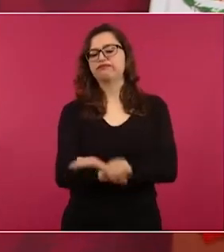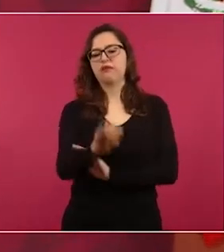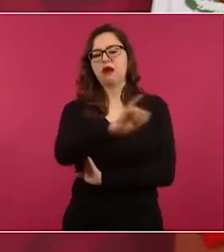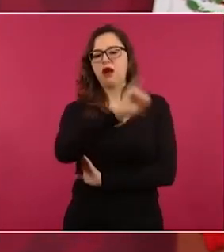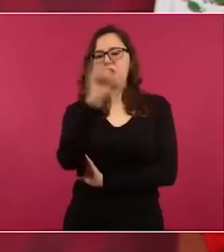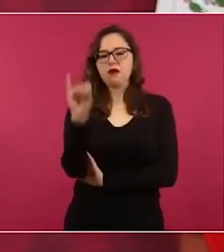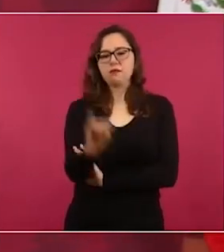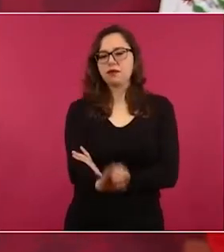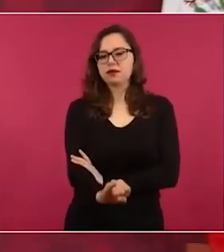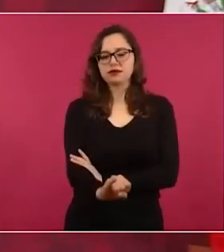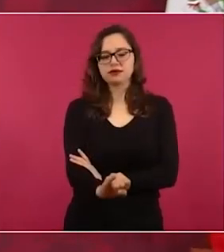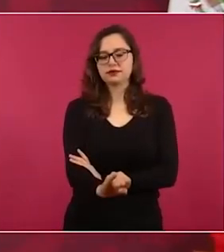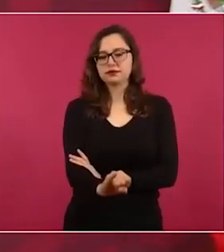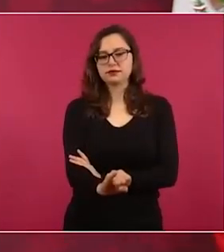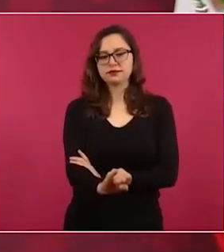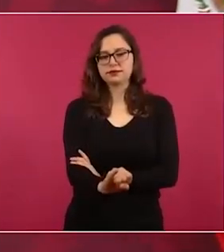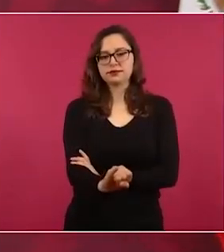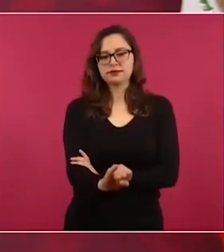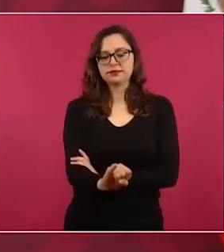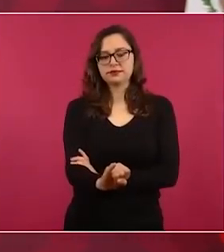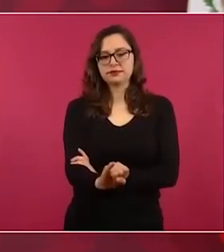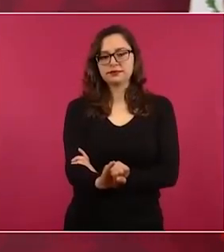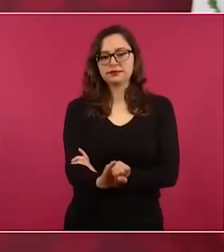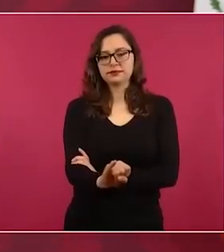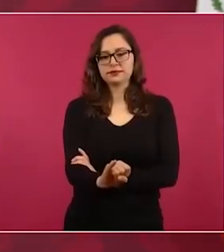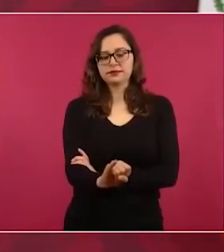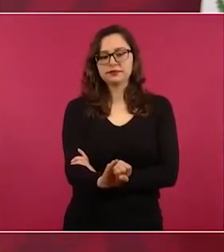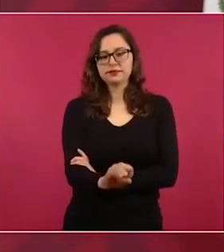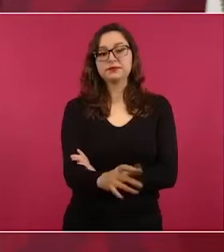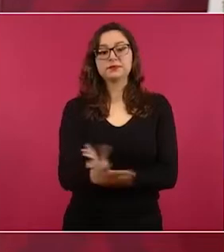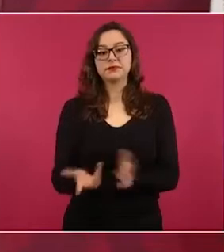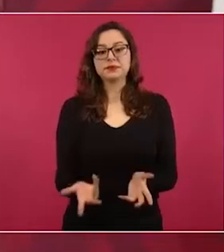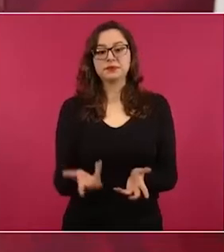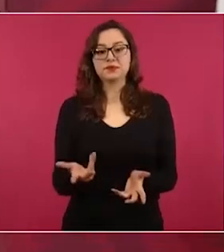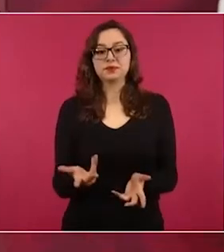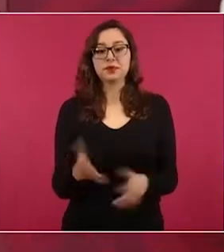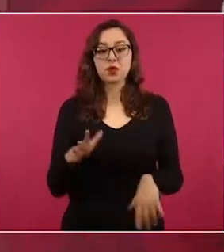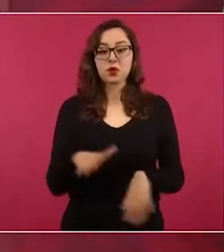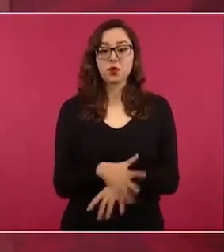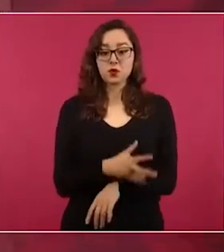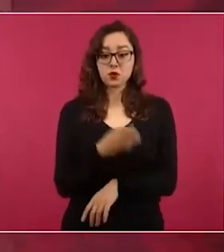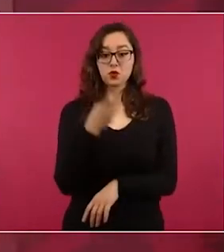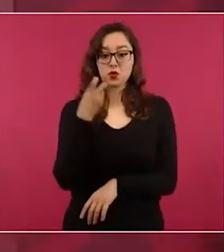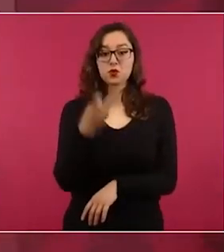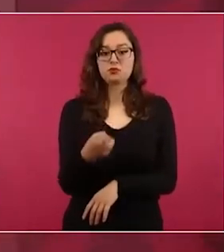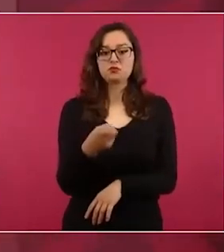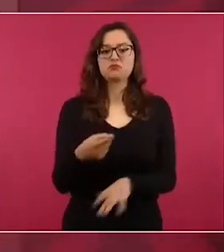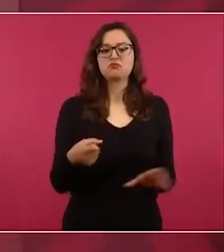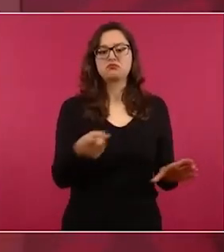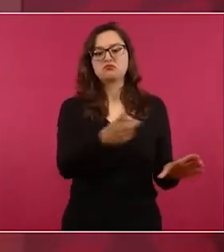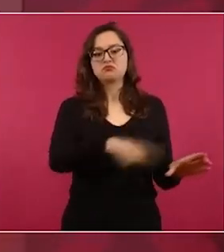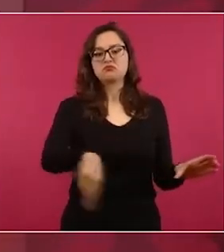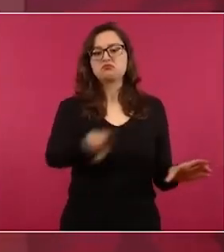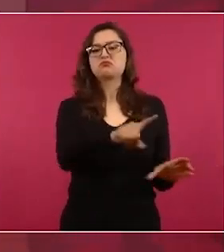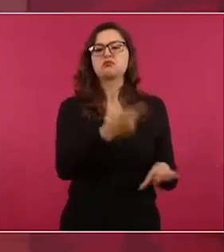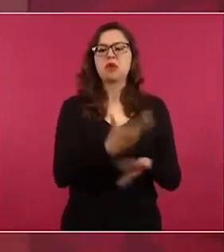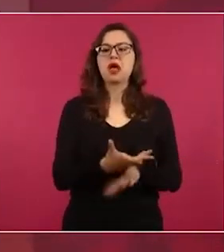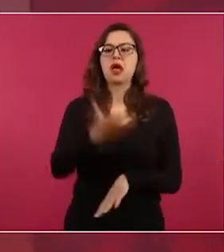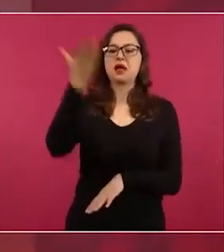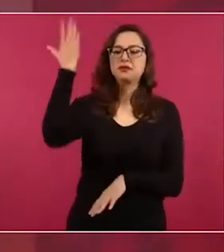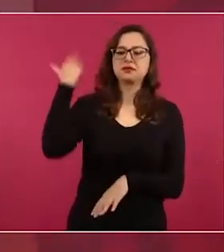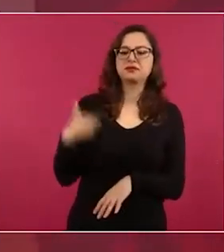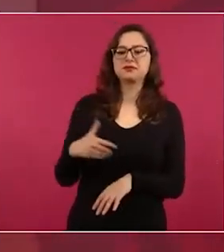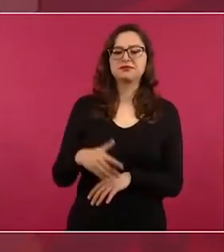por eso se atrevieron a hacer